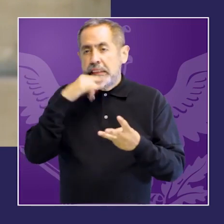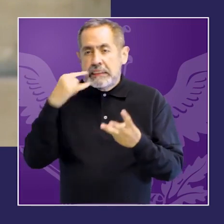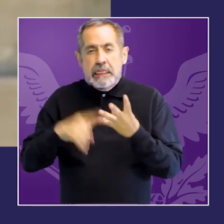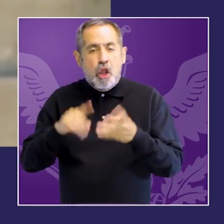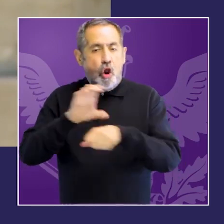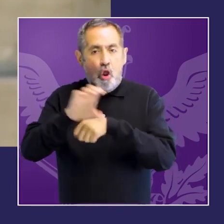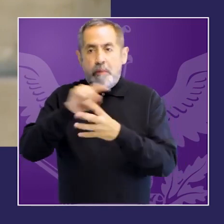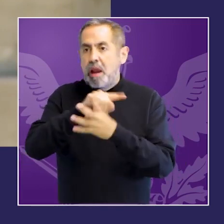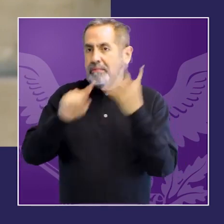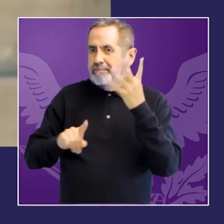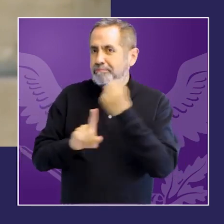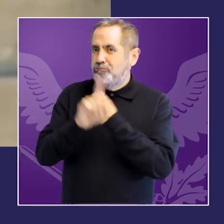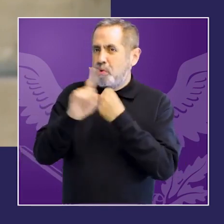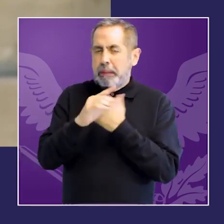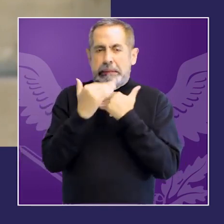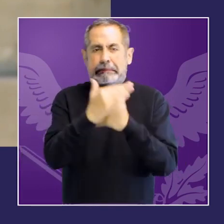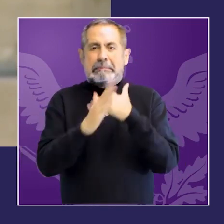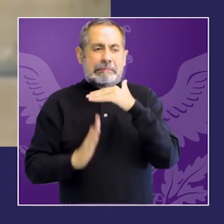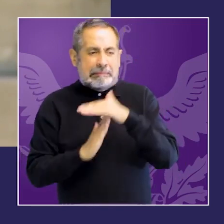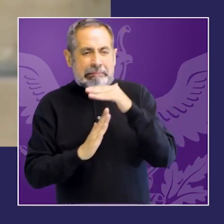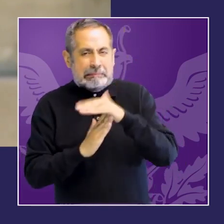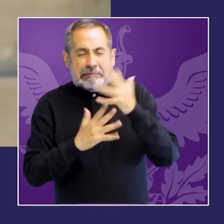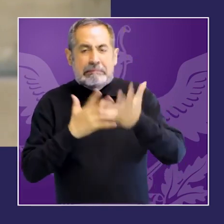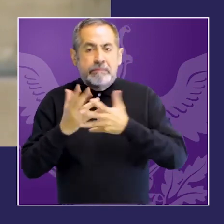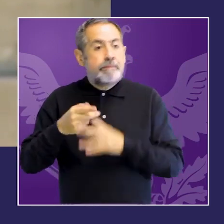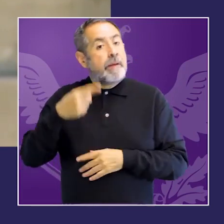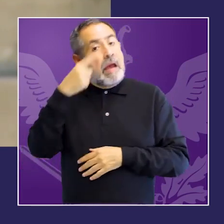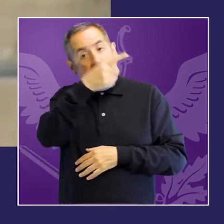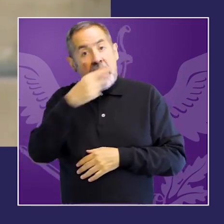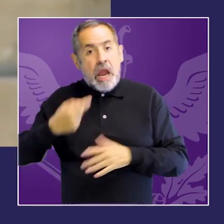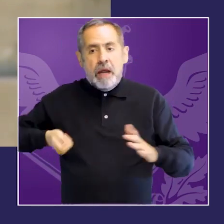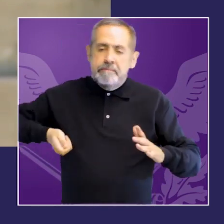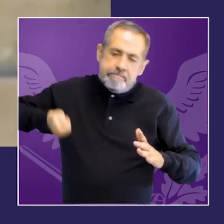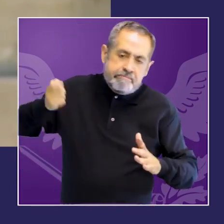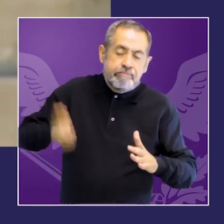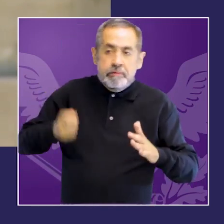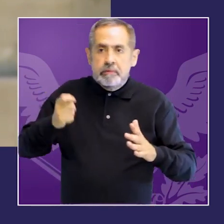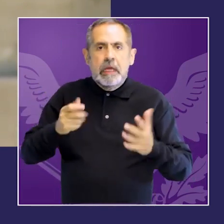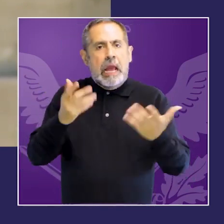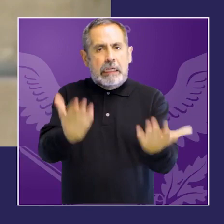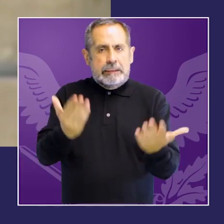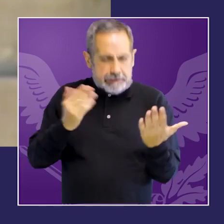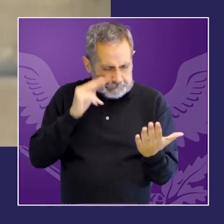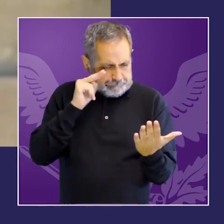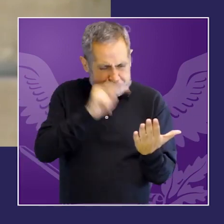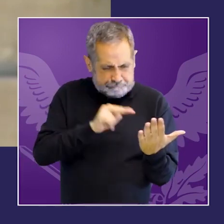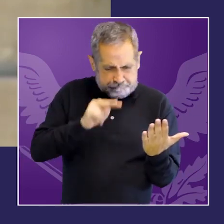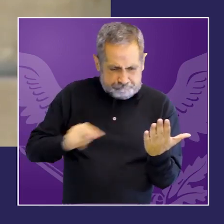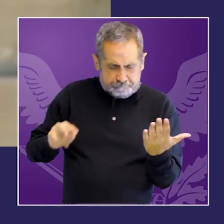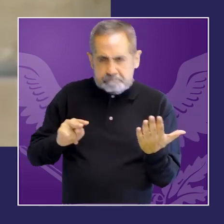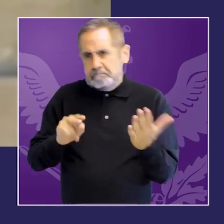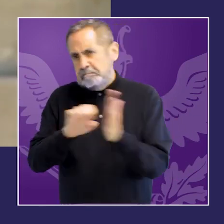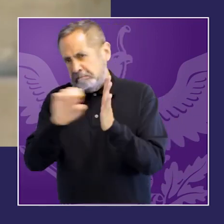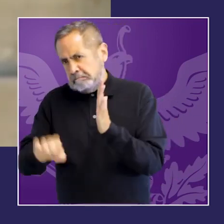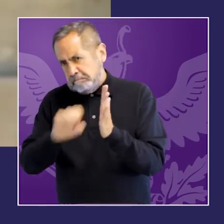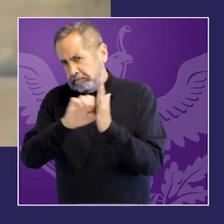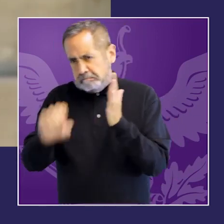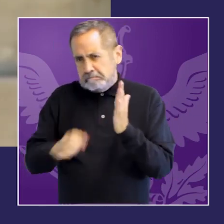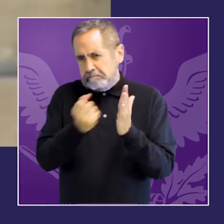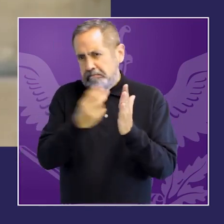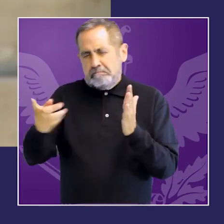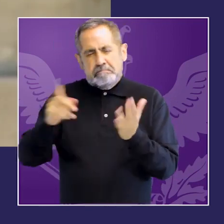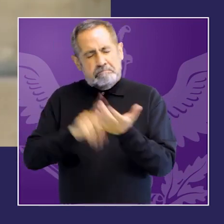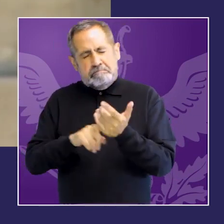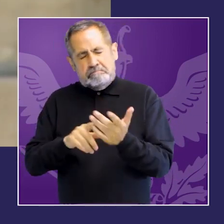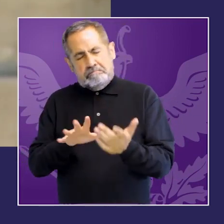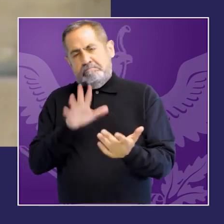que lo hacían interesantes, tenían por lo menos cinco años de vigencia. En sus inicios, uno había optado